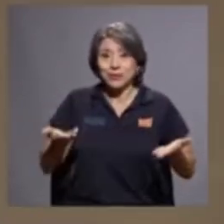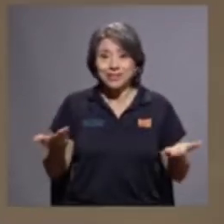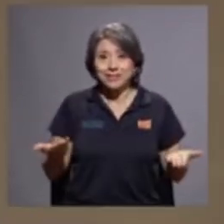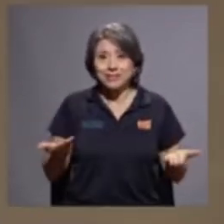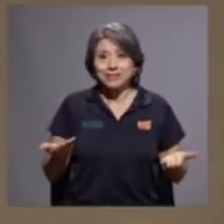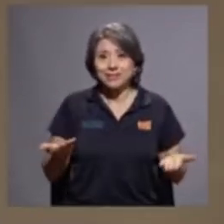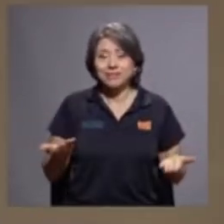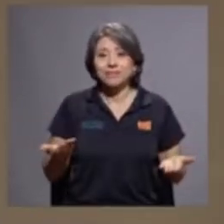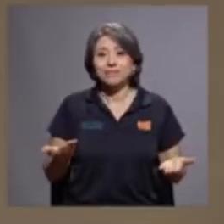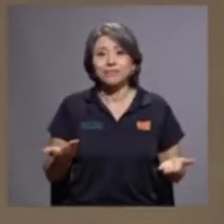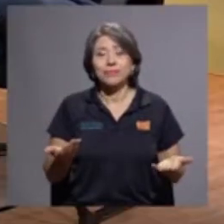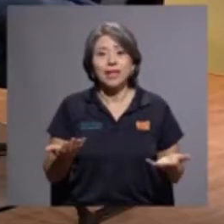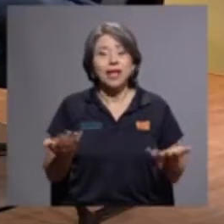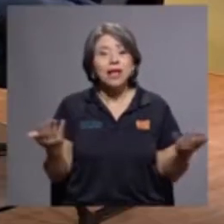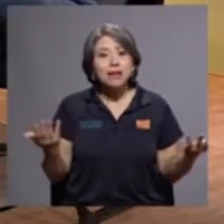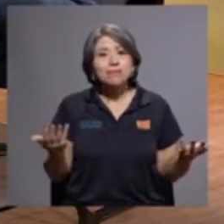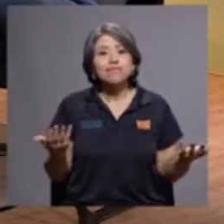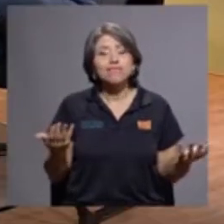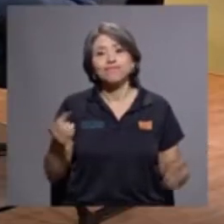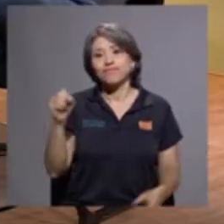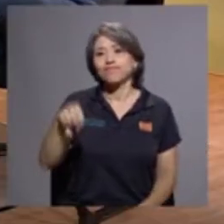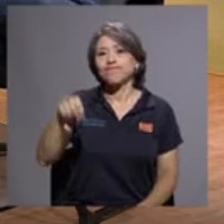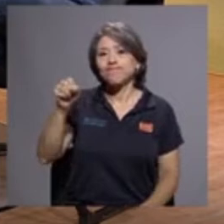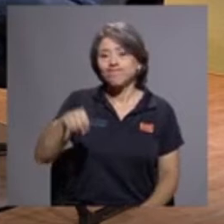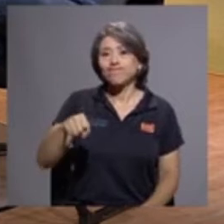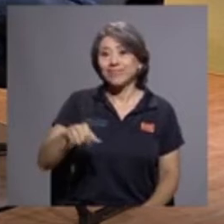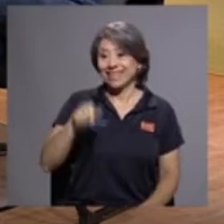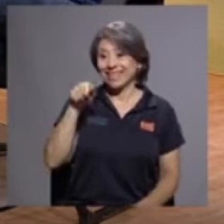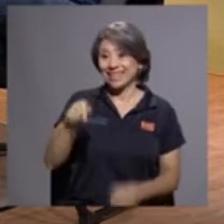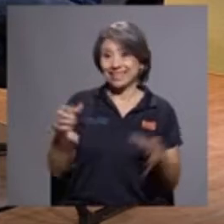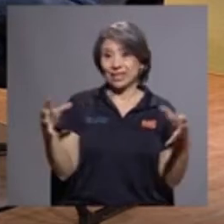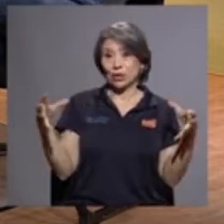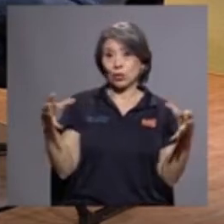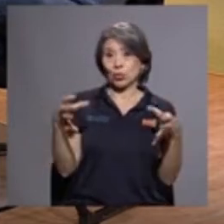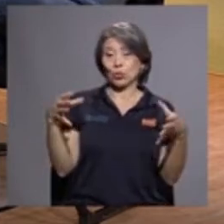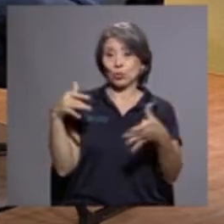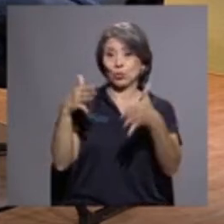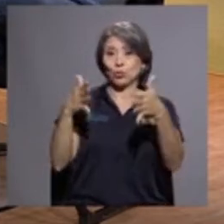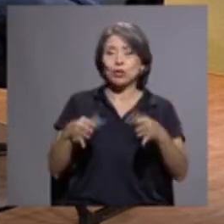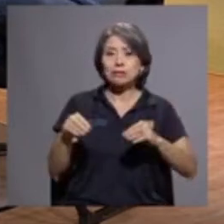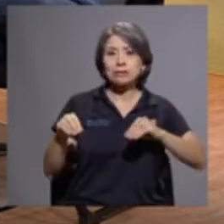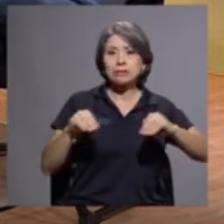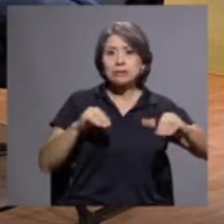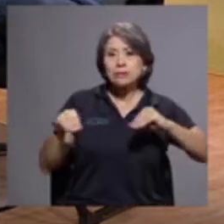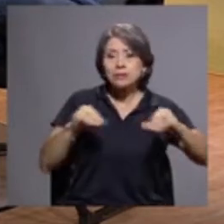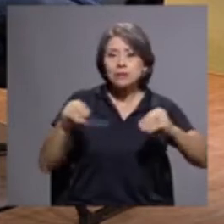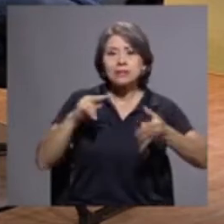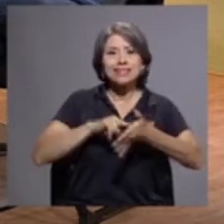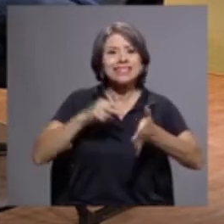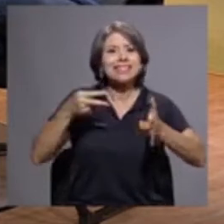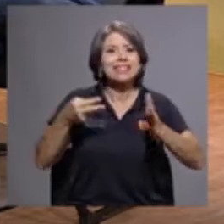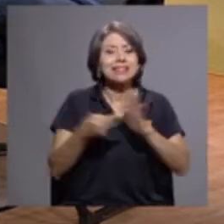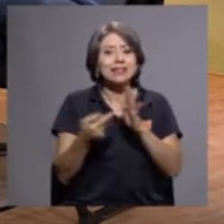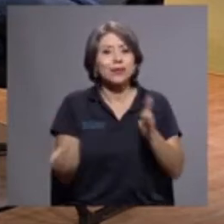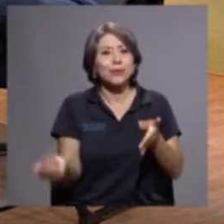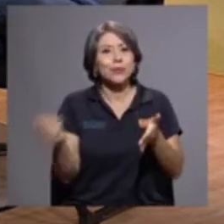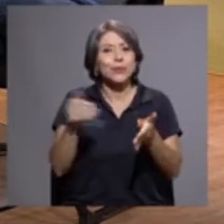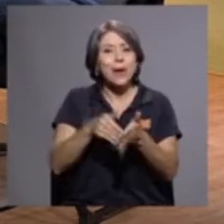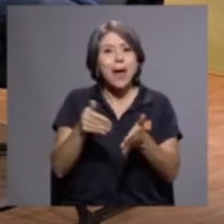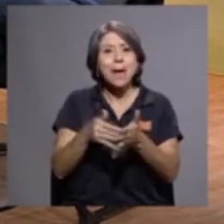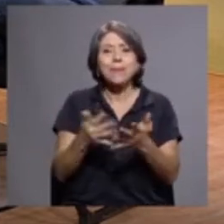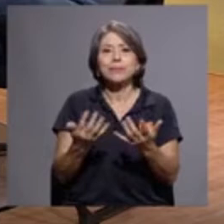¿verdad? Entonces, pues sí, este movimiento ha significado, otra vez, como decir,